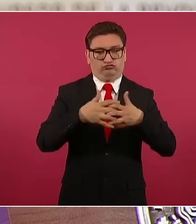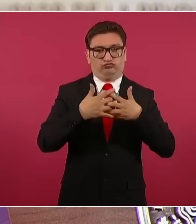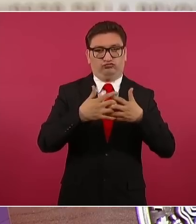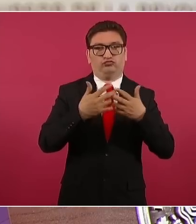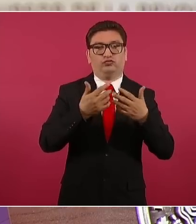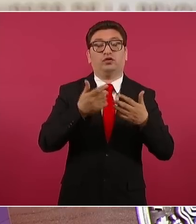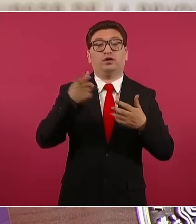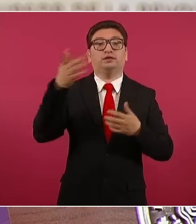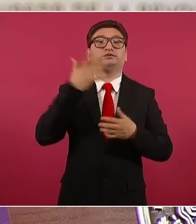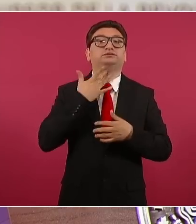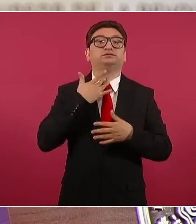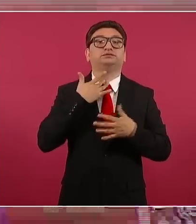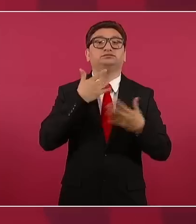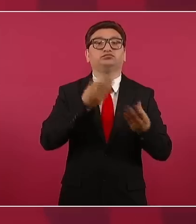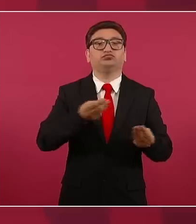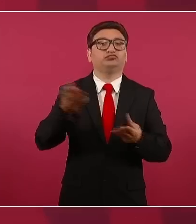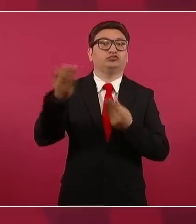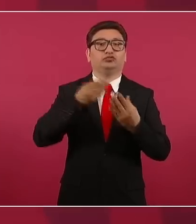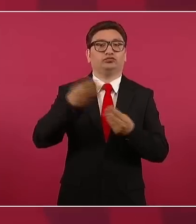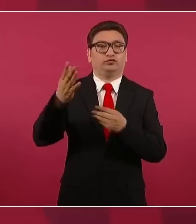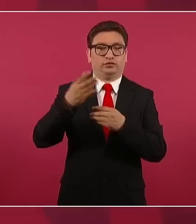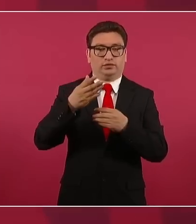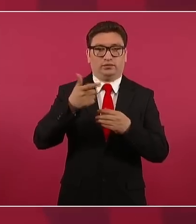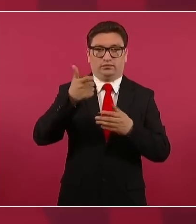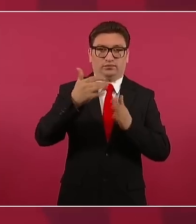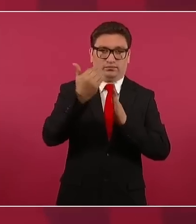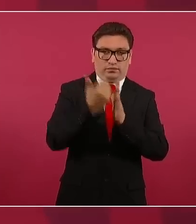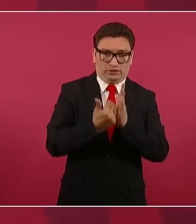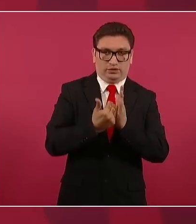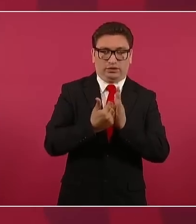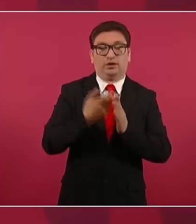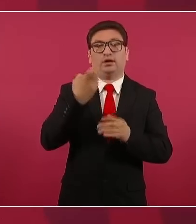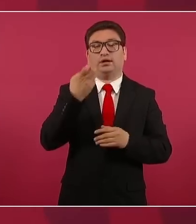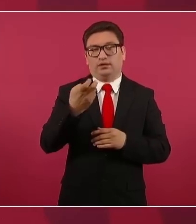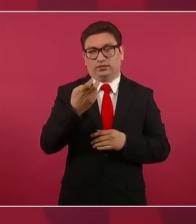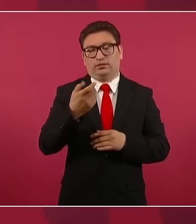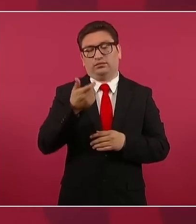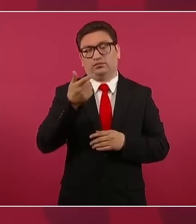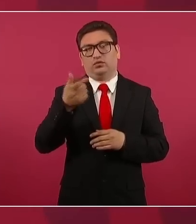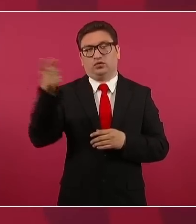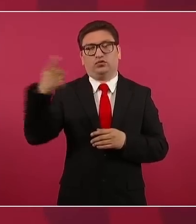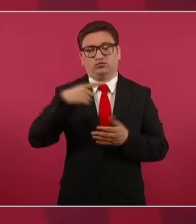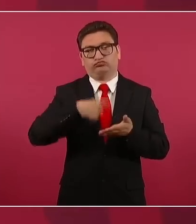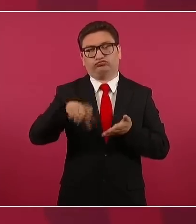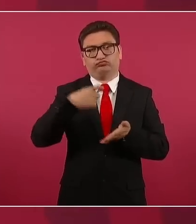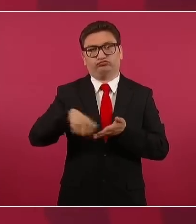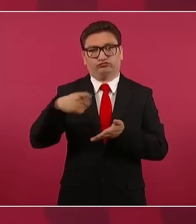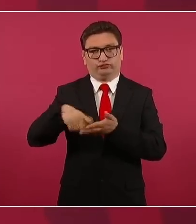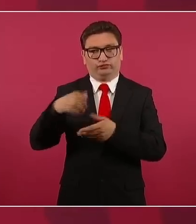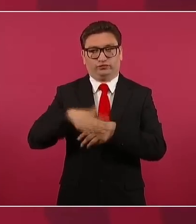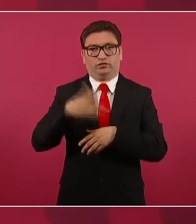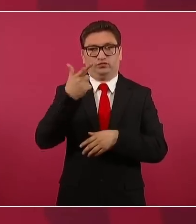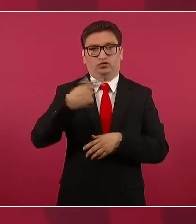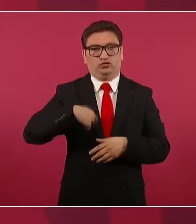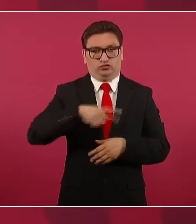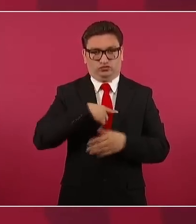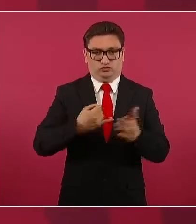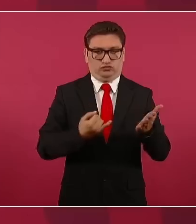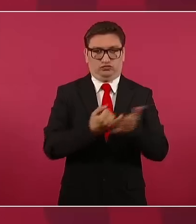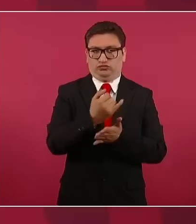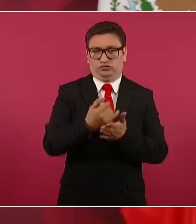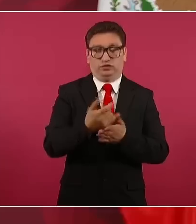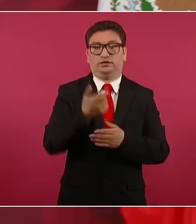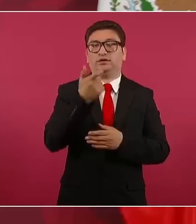porque es más barata y tomamos la decisión de mantener los precios y de permitir